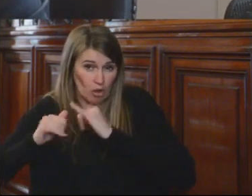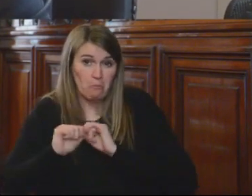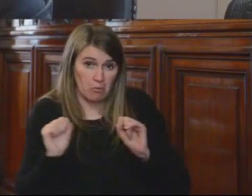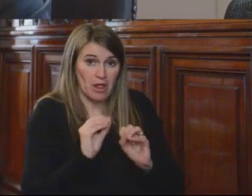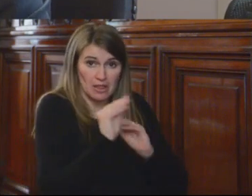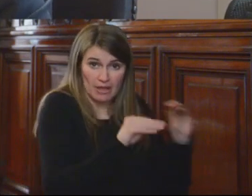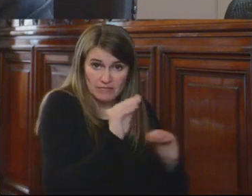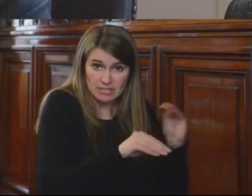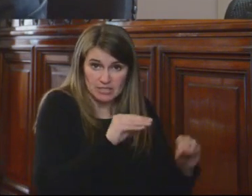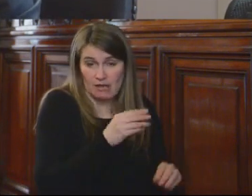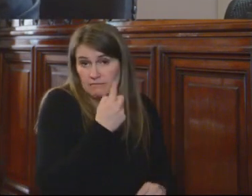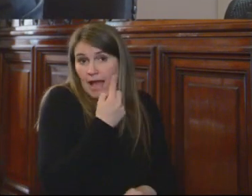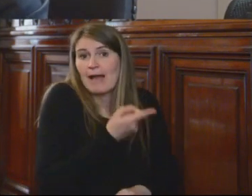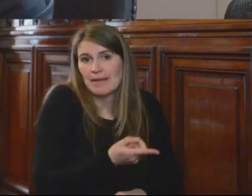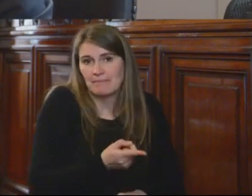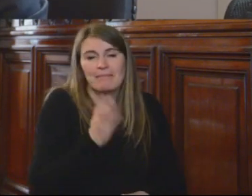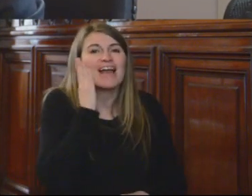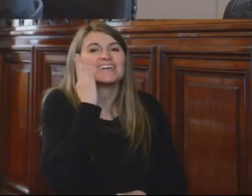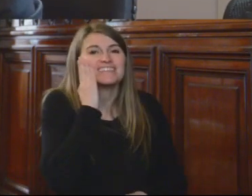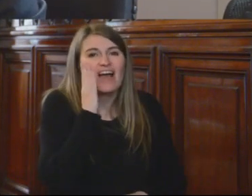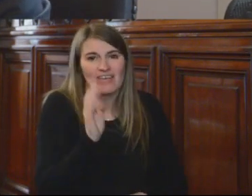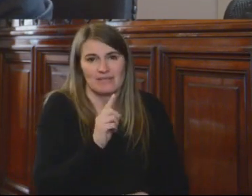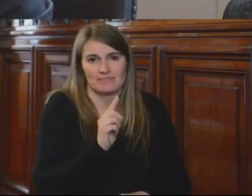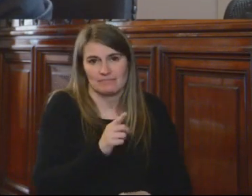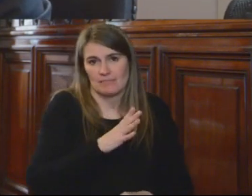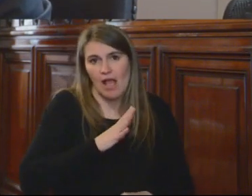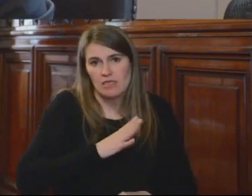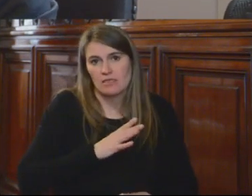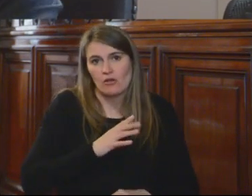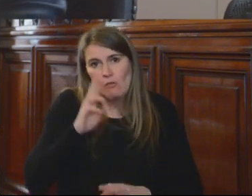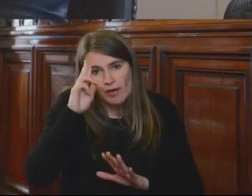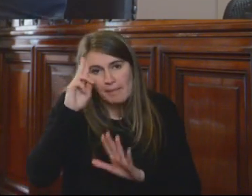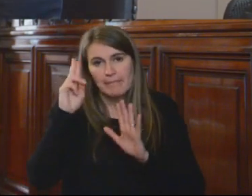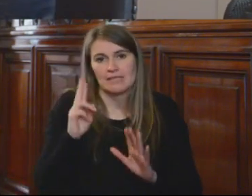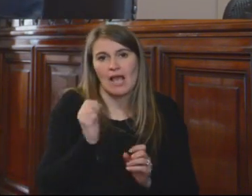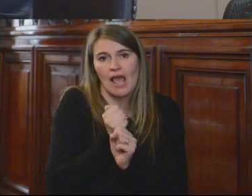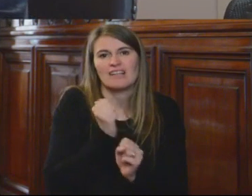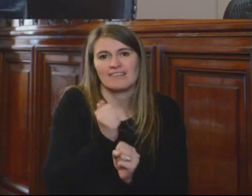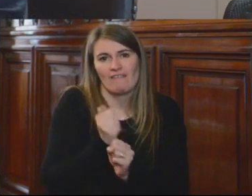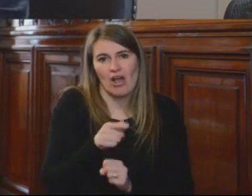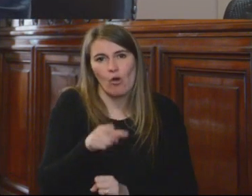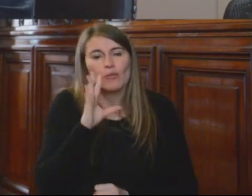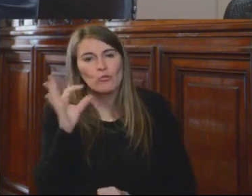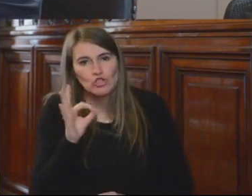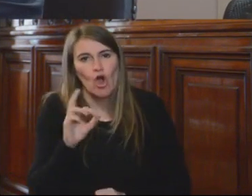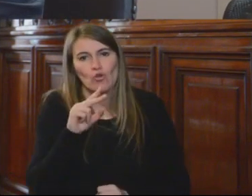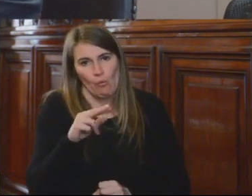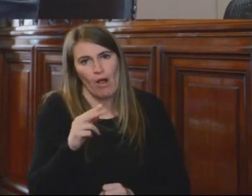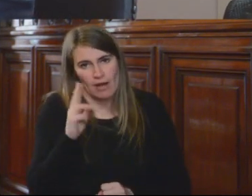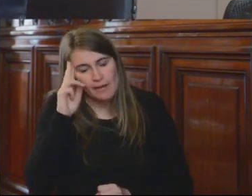contar con estos, tener presente estos estándares internacionales ante el gran desafío de